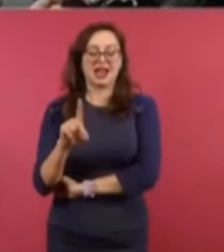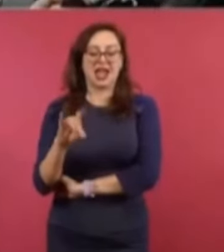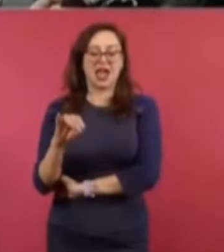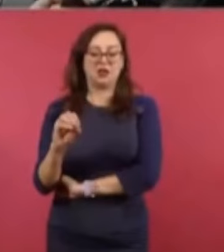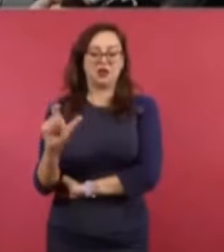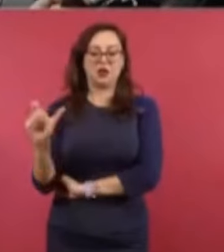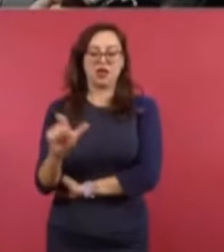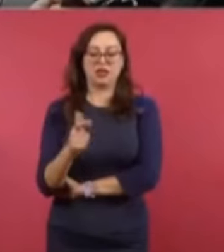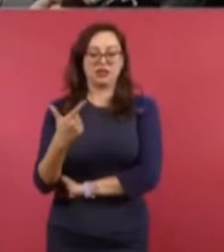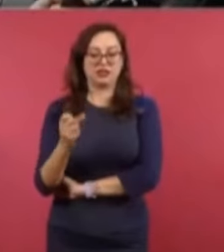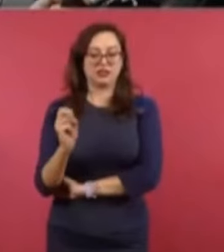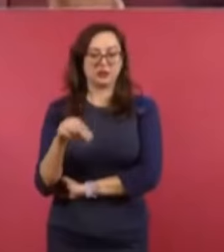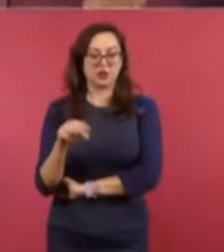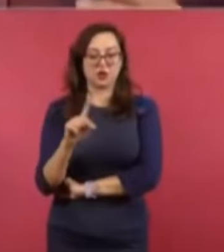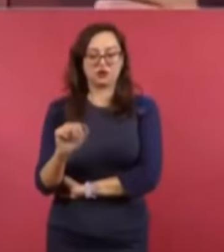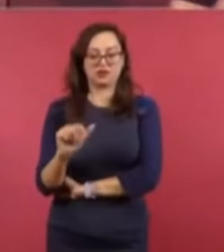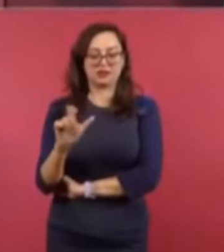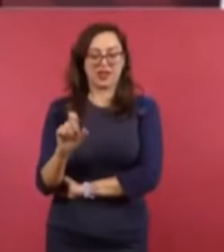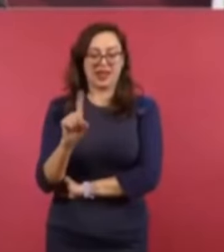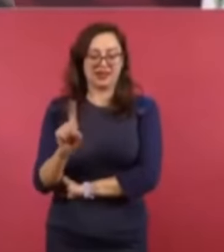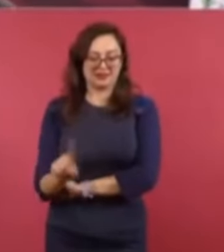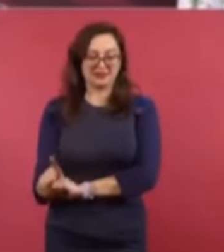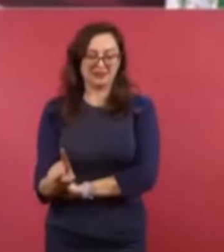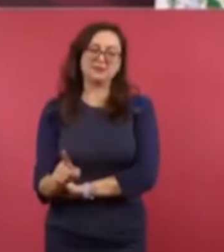anterior, ya venía de tiempo atrás